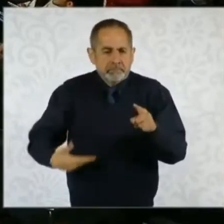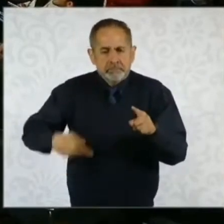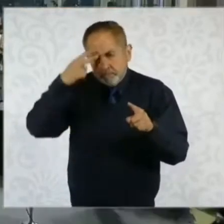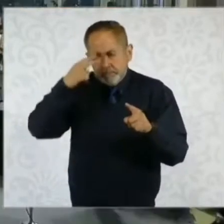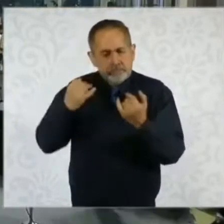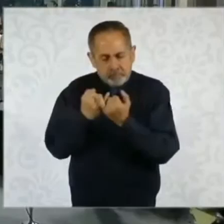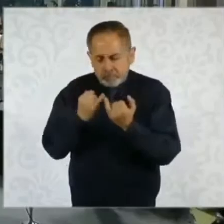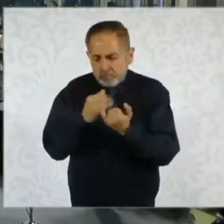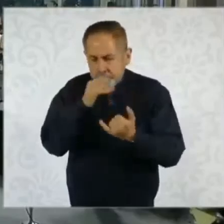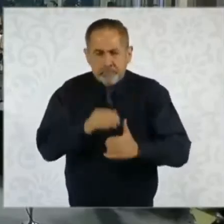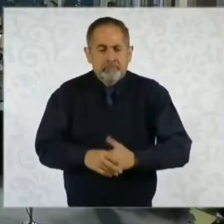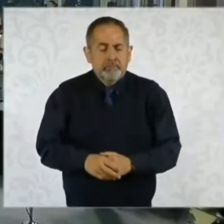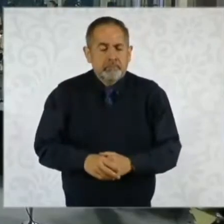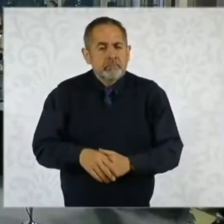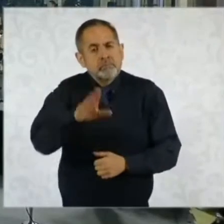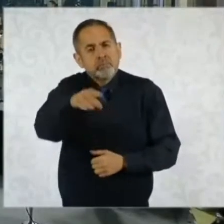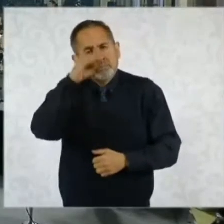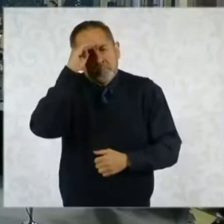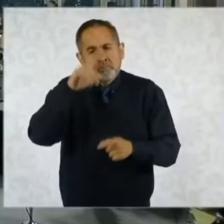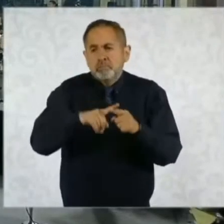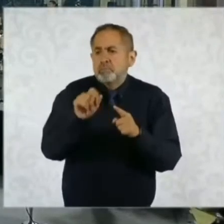para otros poderes?